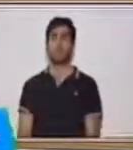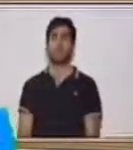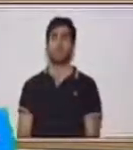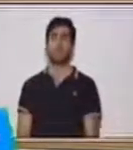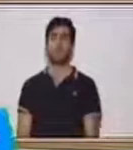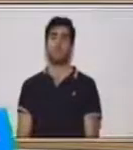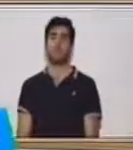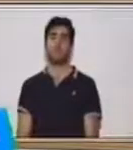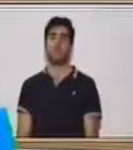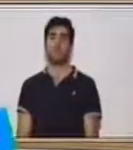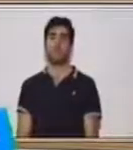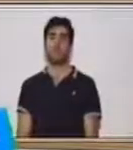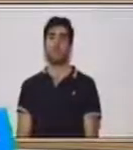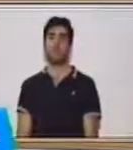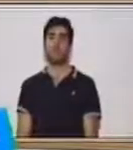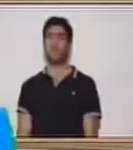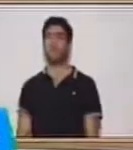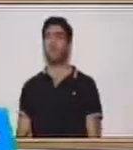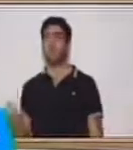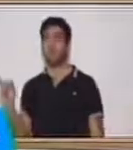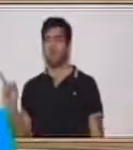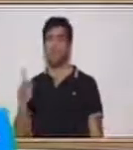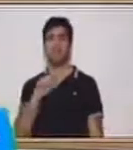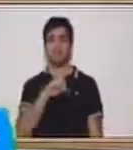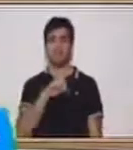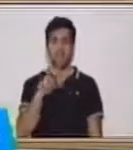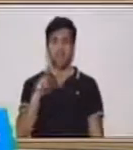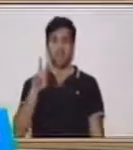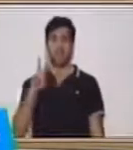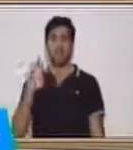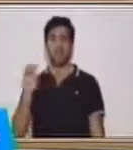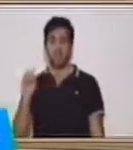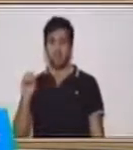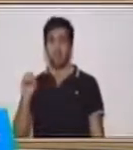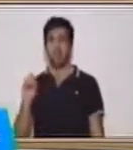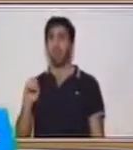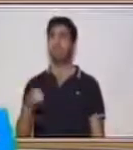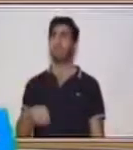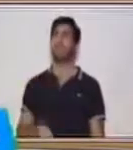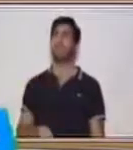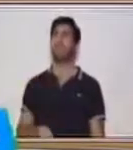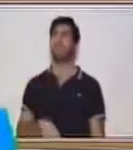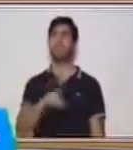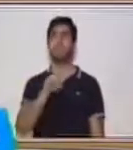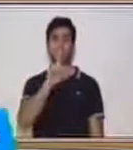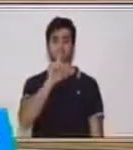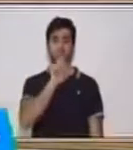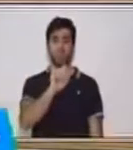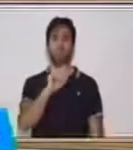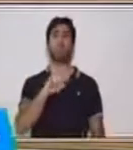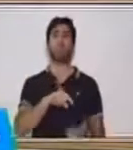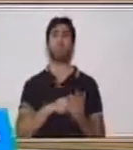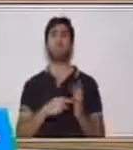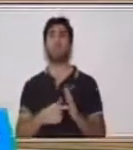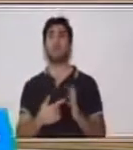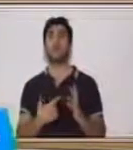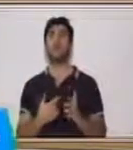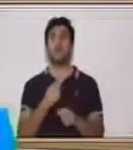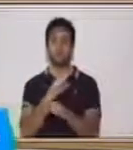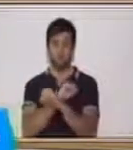veinte, ciento veinte. ¿Cuánto vamos a multiplicar el siguiente? Por